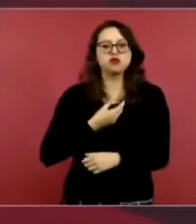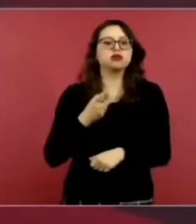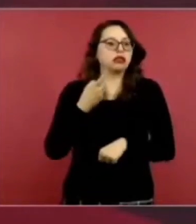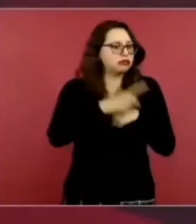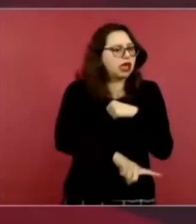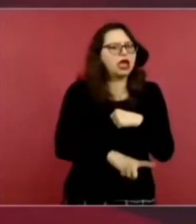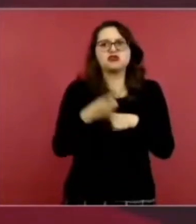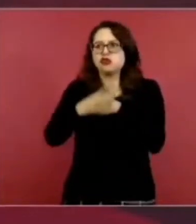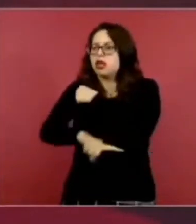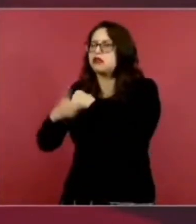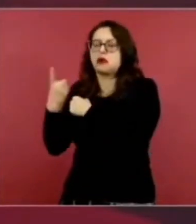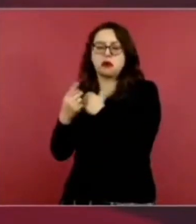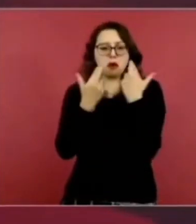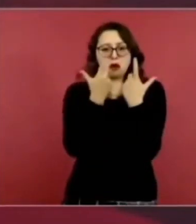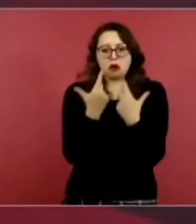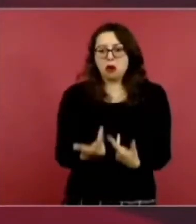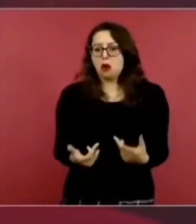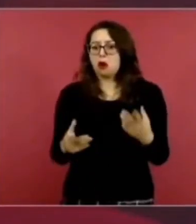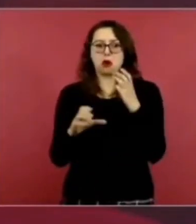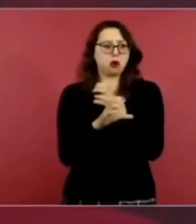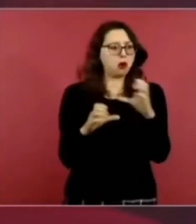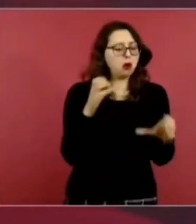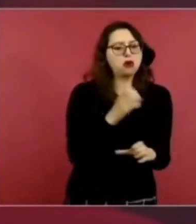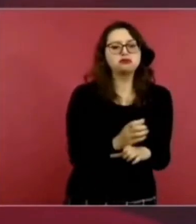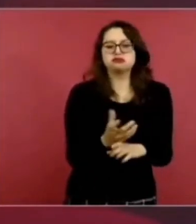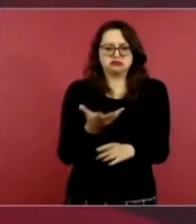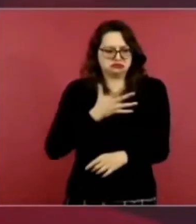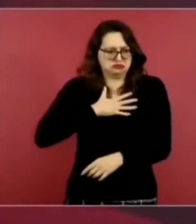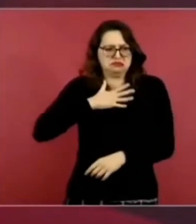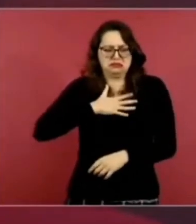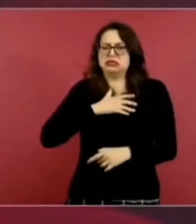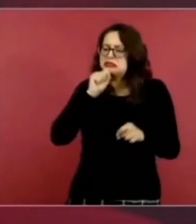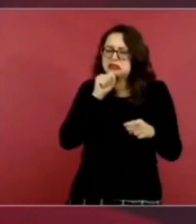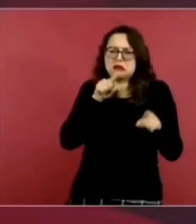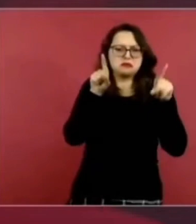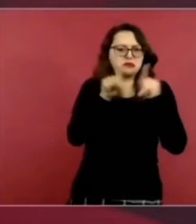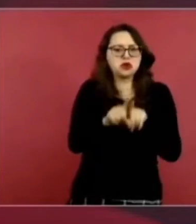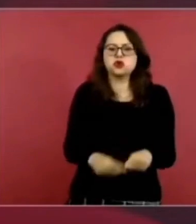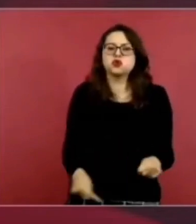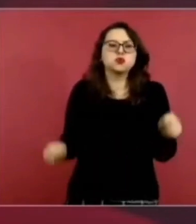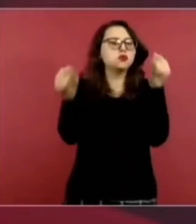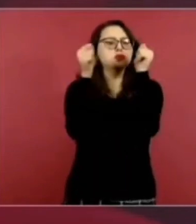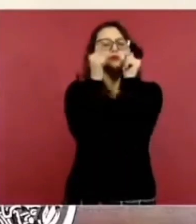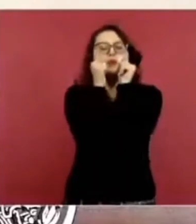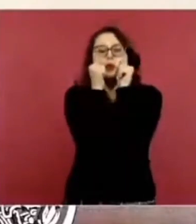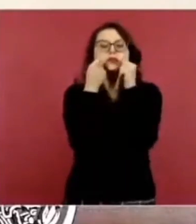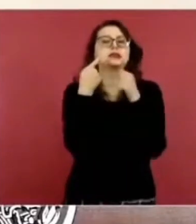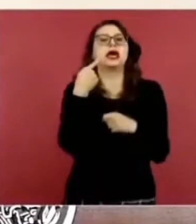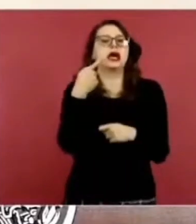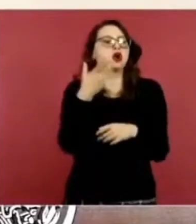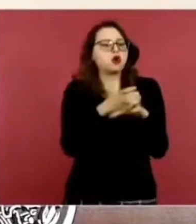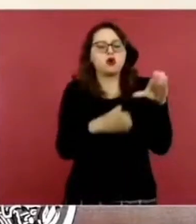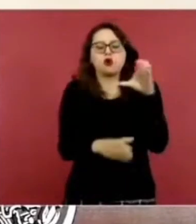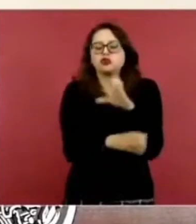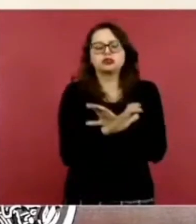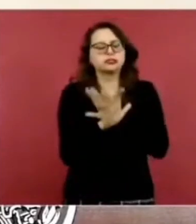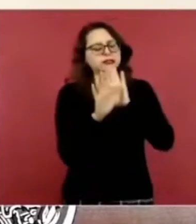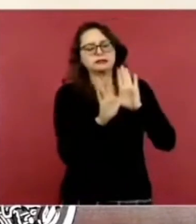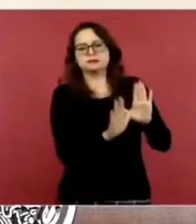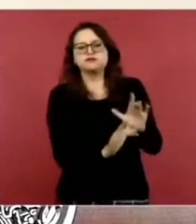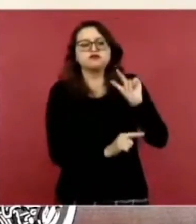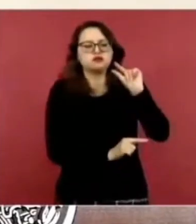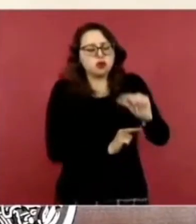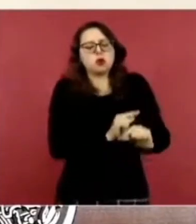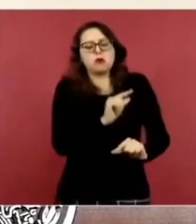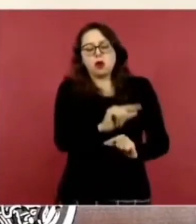daños de cualquier índole, pero como bien lo dice nuestro presidente, los daños materiales poco